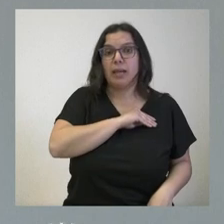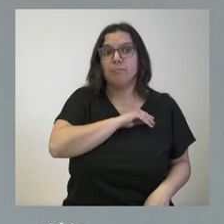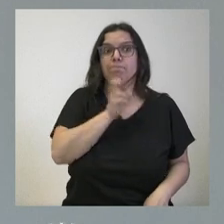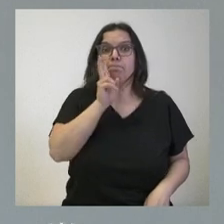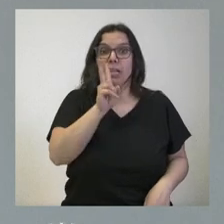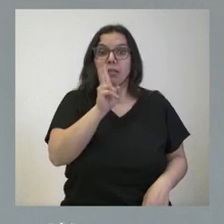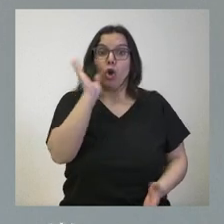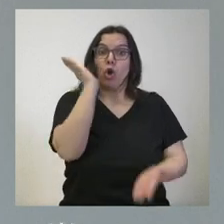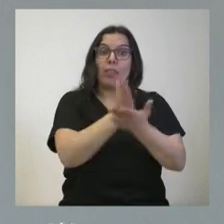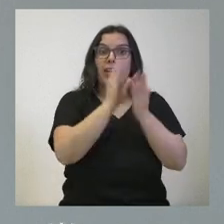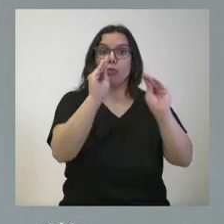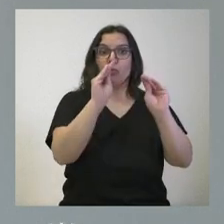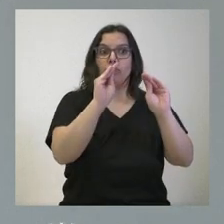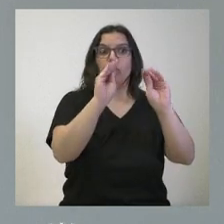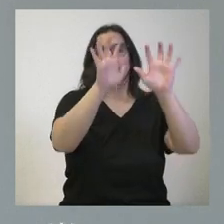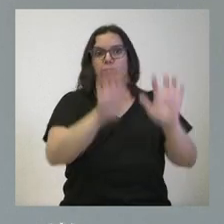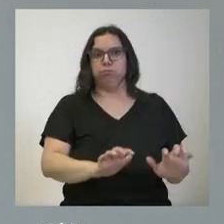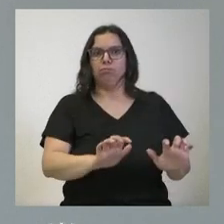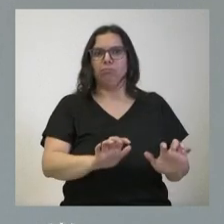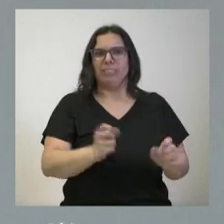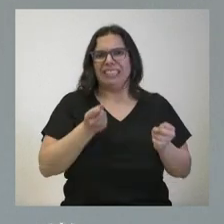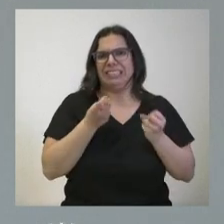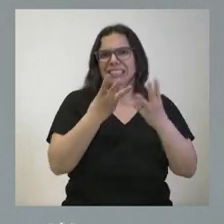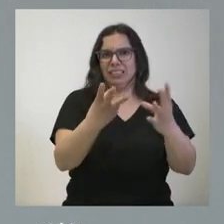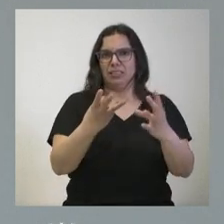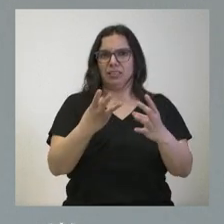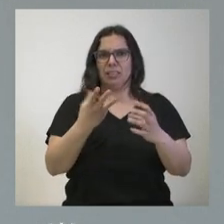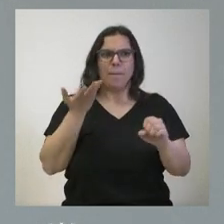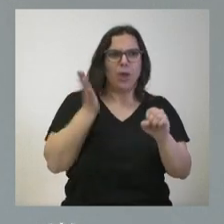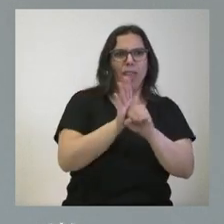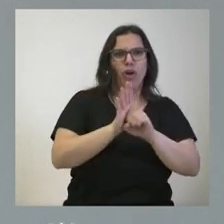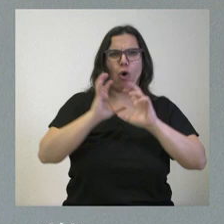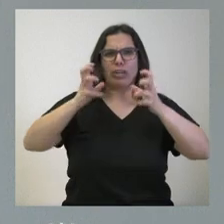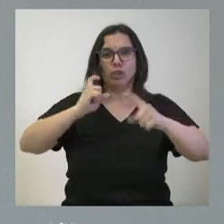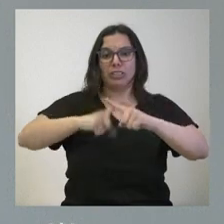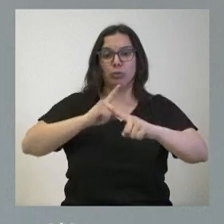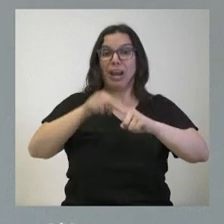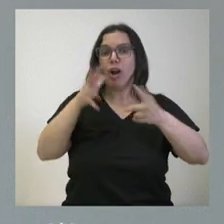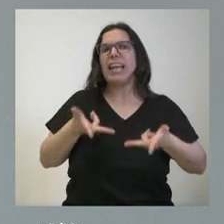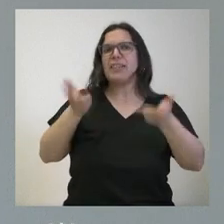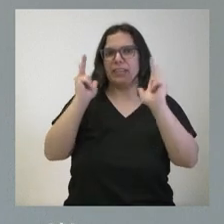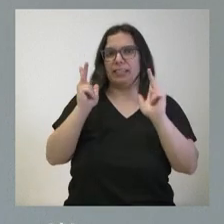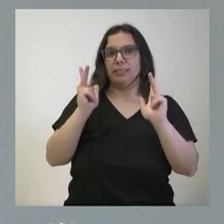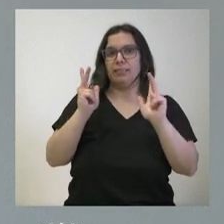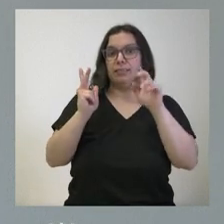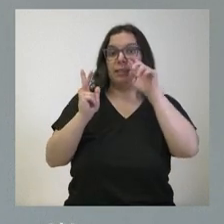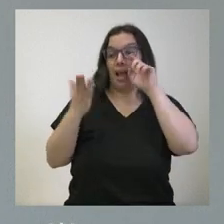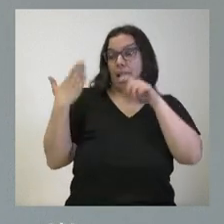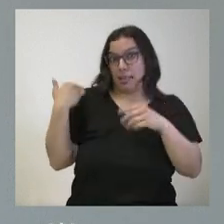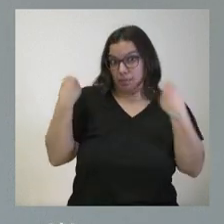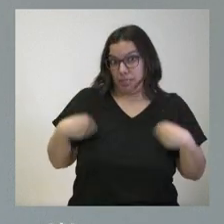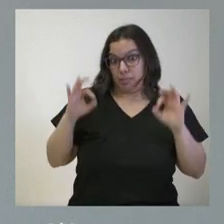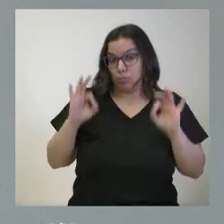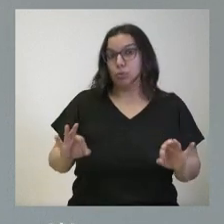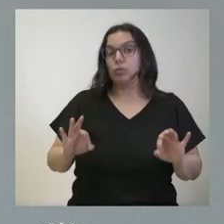rebajadas sus condenas. Decenas de violadores y agresores sexuales que están hoy en libertad. Y ayer mismo el violador